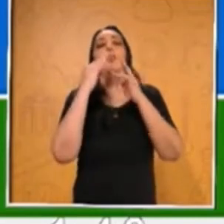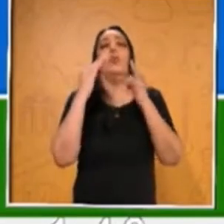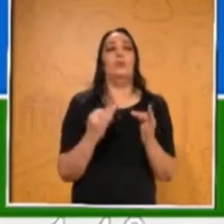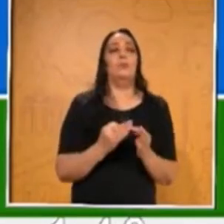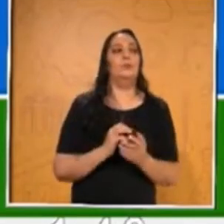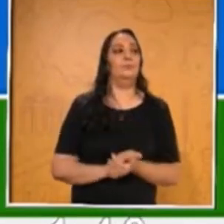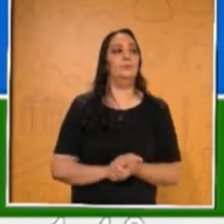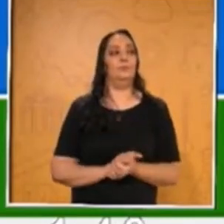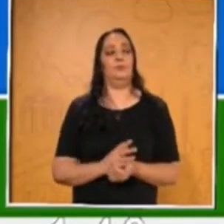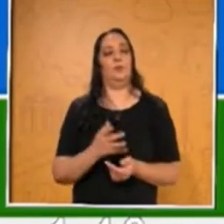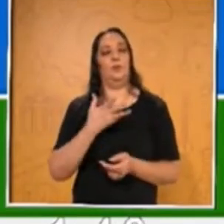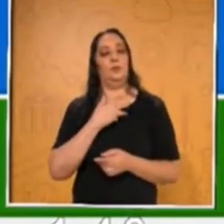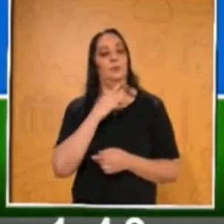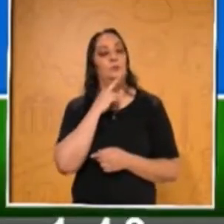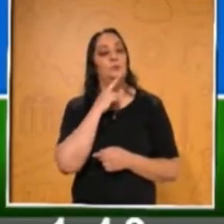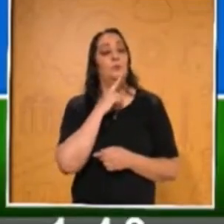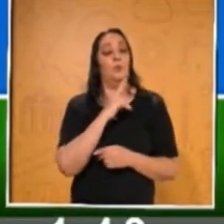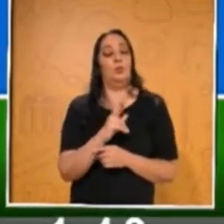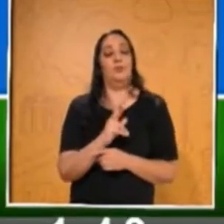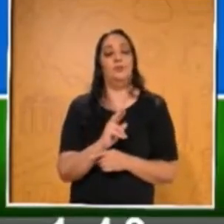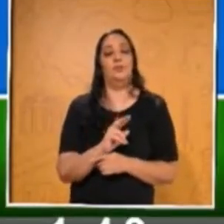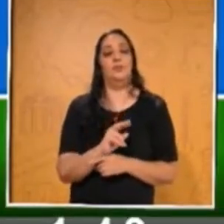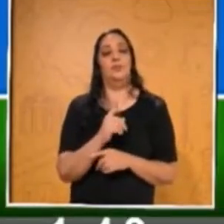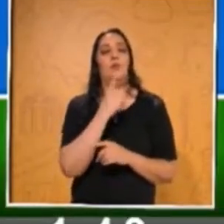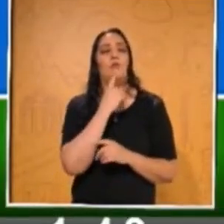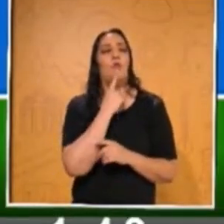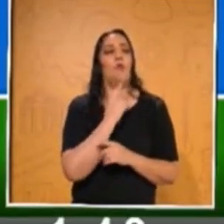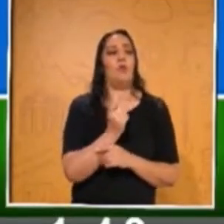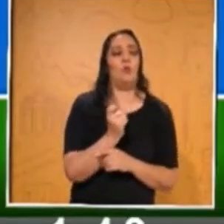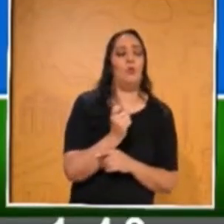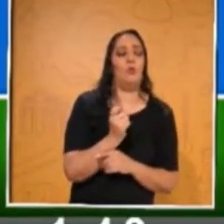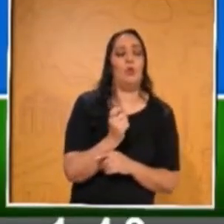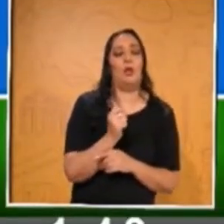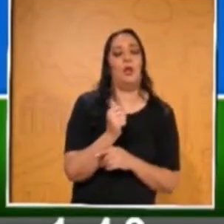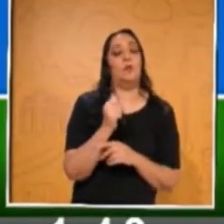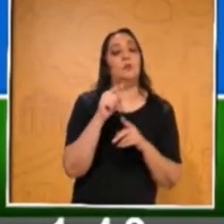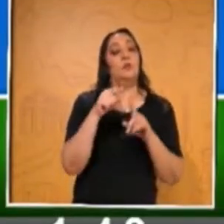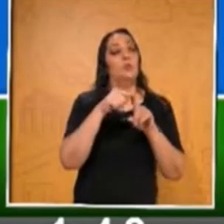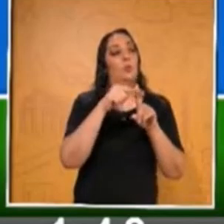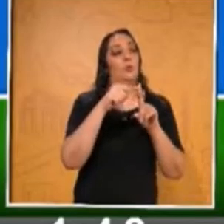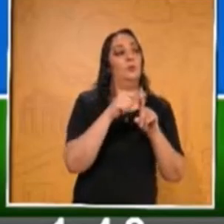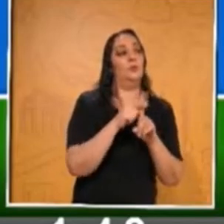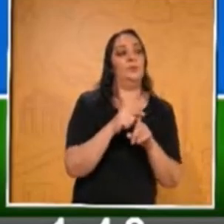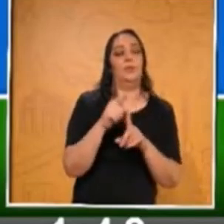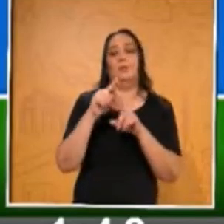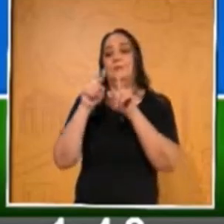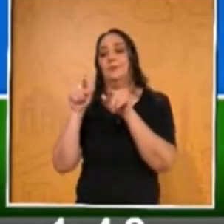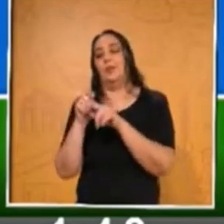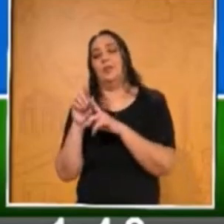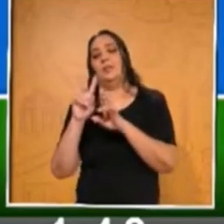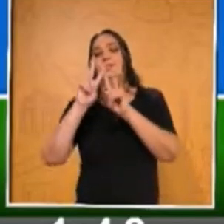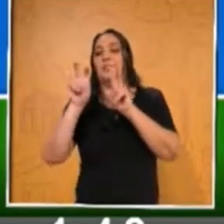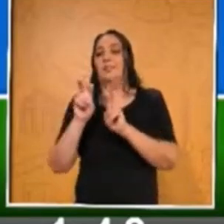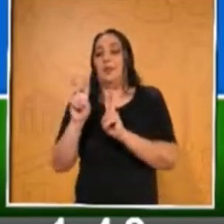y ahí tenemos las posibles respuestas, triangulito para sumas, rombo para secciones temáticas,